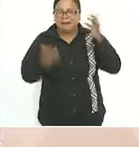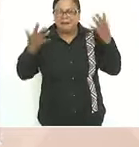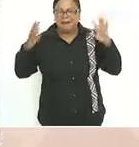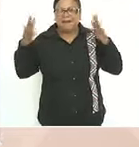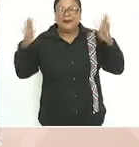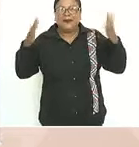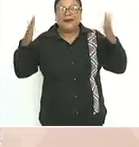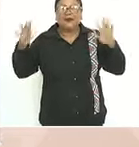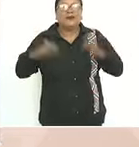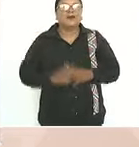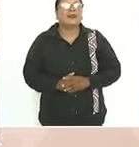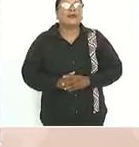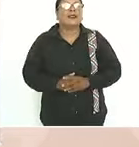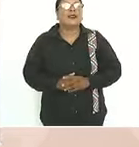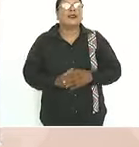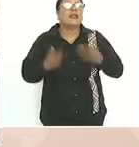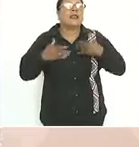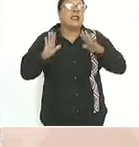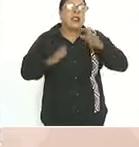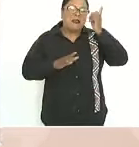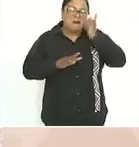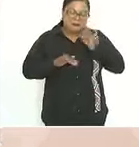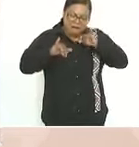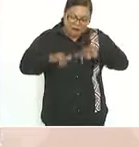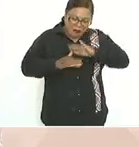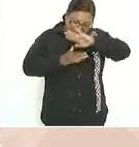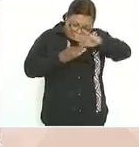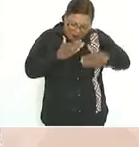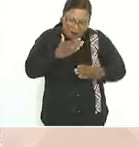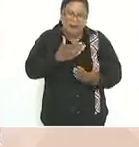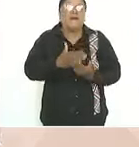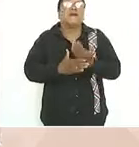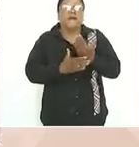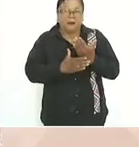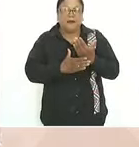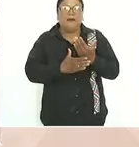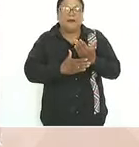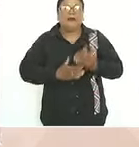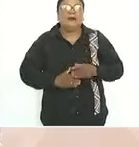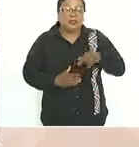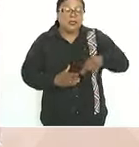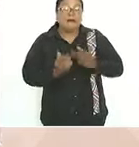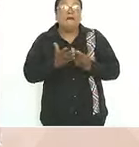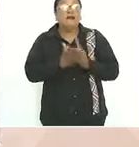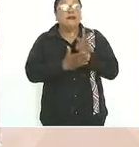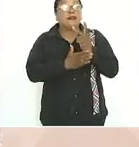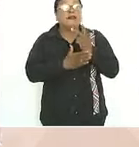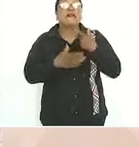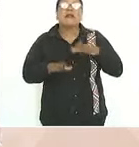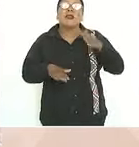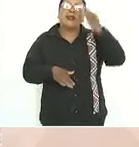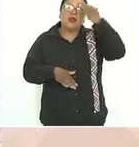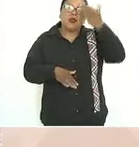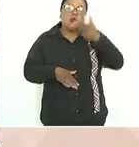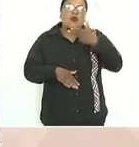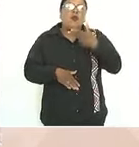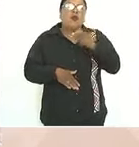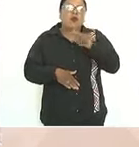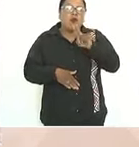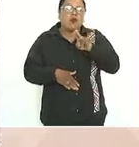he amanecido aquí en Pinotepa y conozco tengo esa dicha